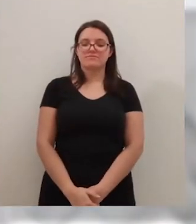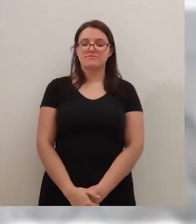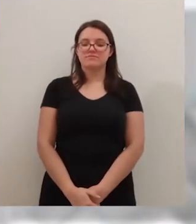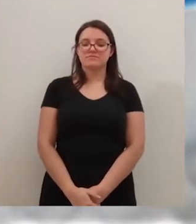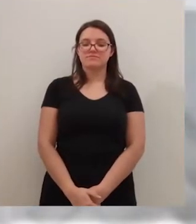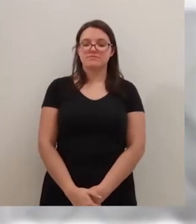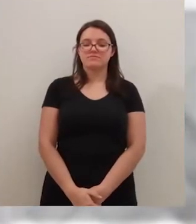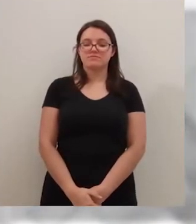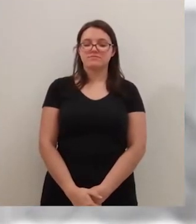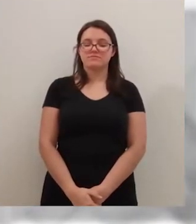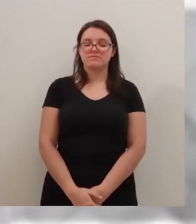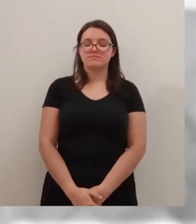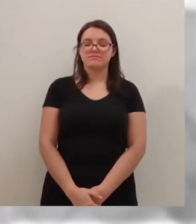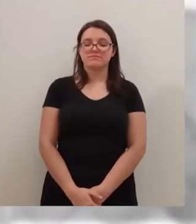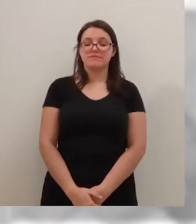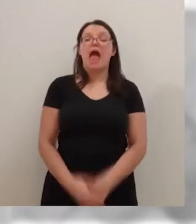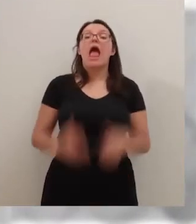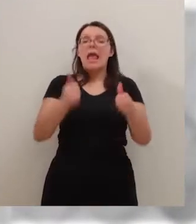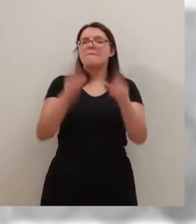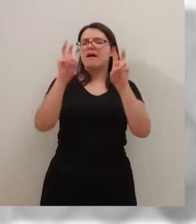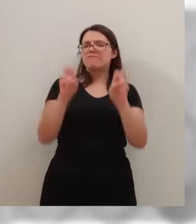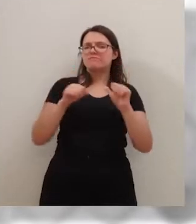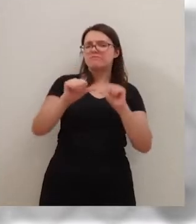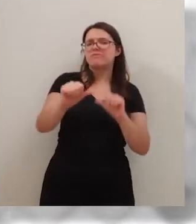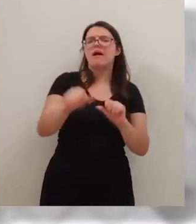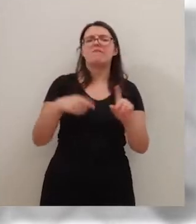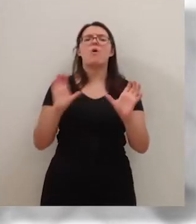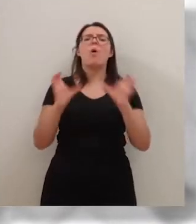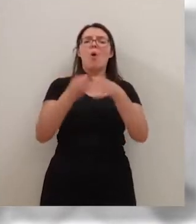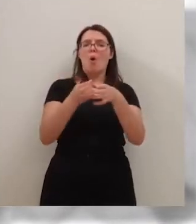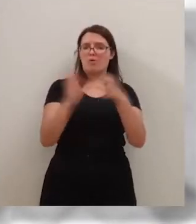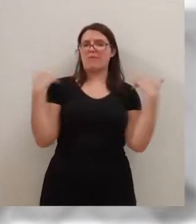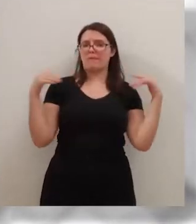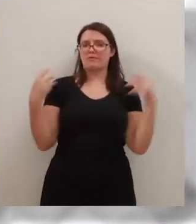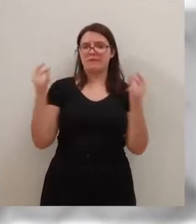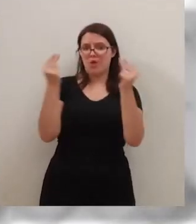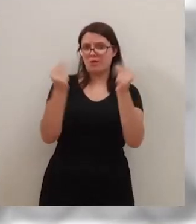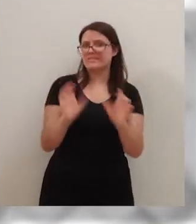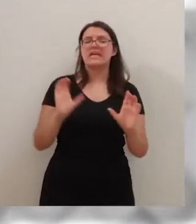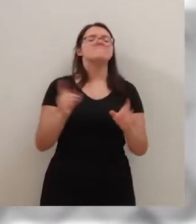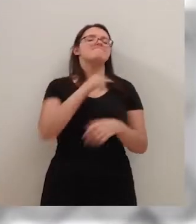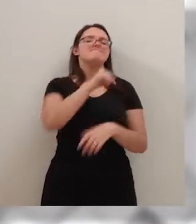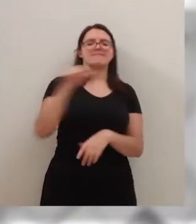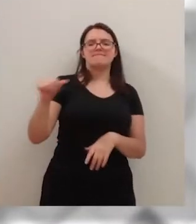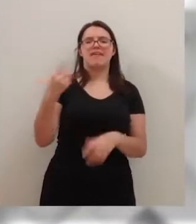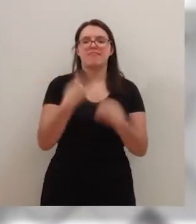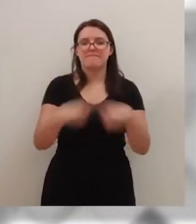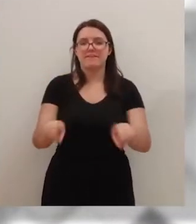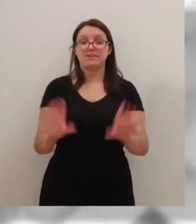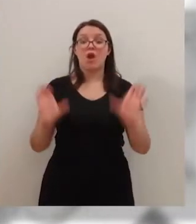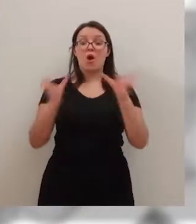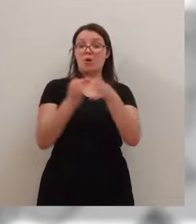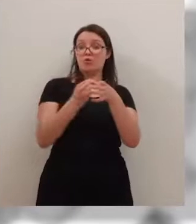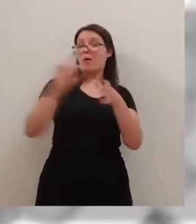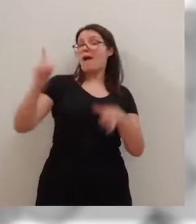Dos, uno, ánimo. Arranca una nueva semana para la Unión Deportiva Logroñés, una semana diferente, en la que el equipo de